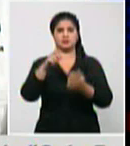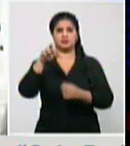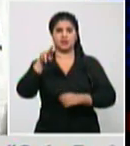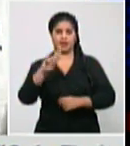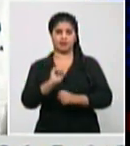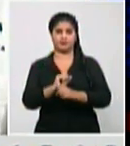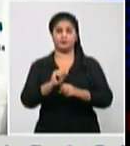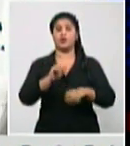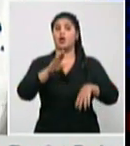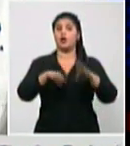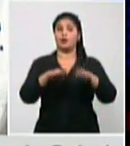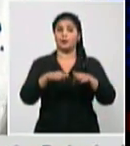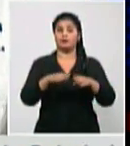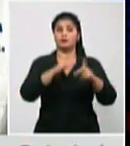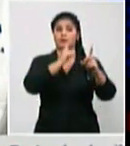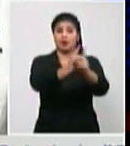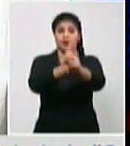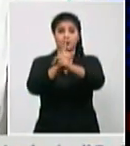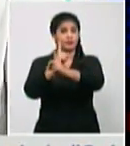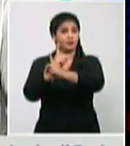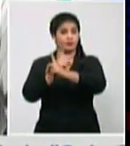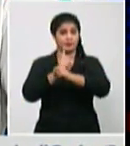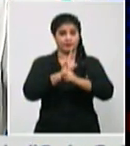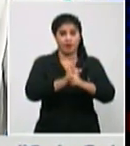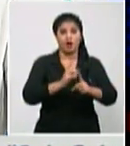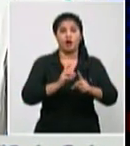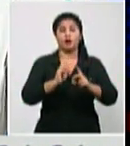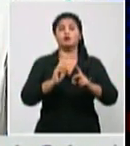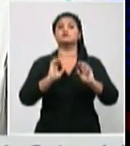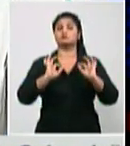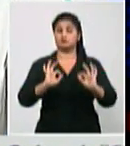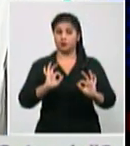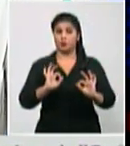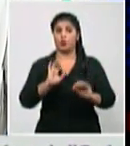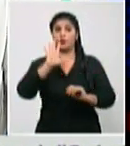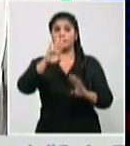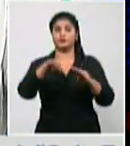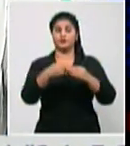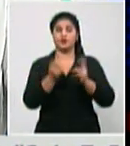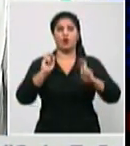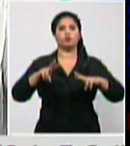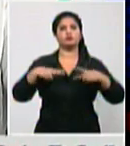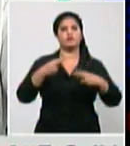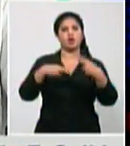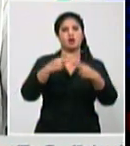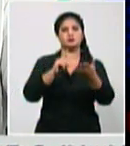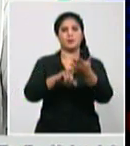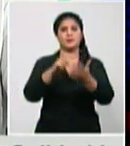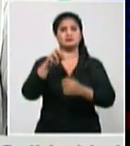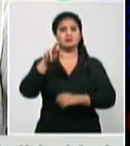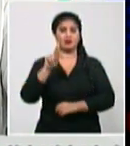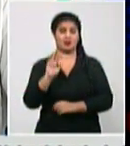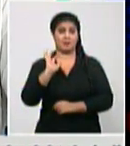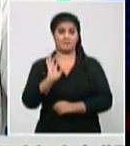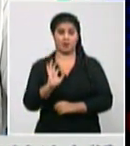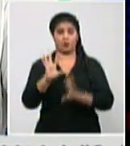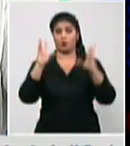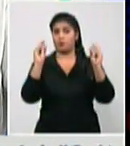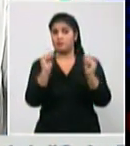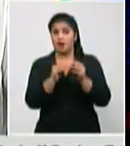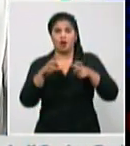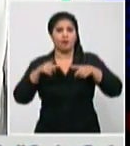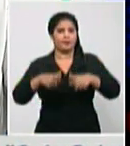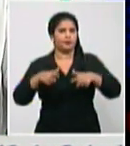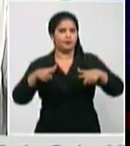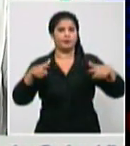y miles hay que tomárselo al quinto día entonces cuando tú vienes a ver se te va acumulando un número de muestras importante